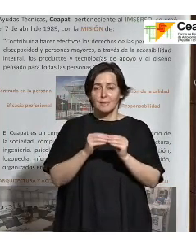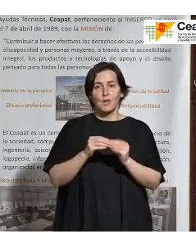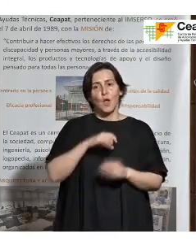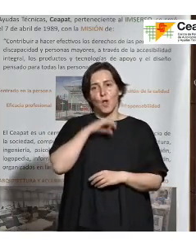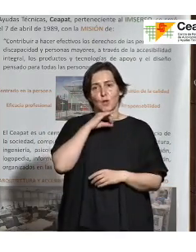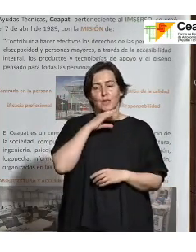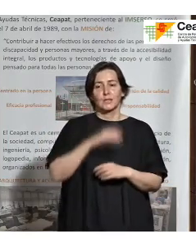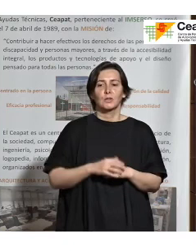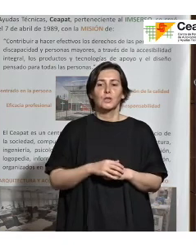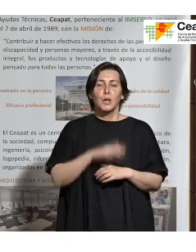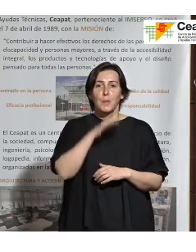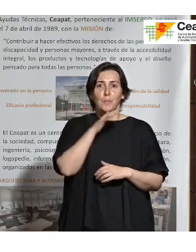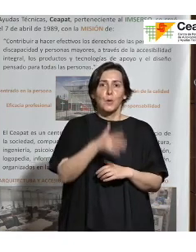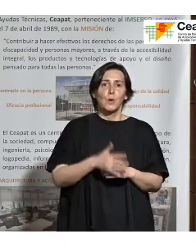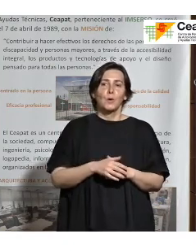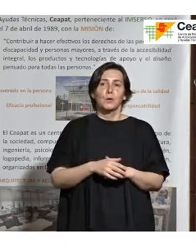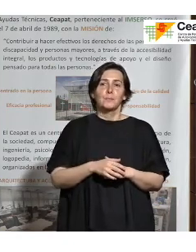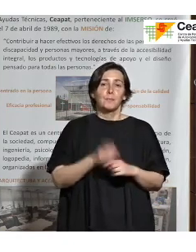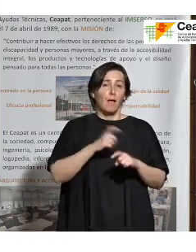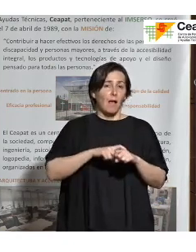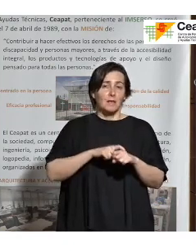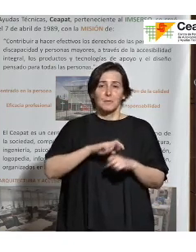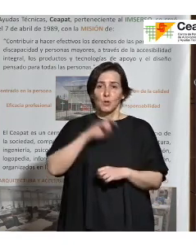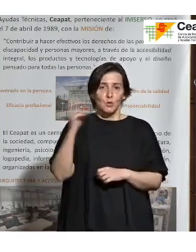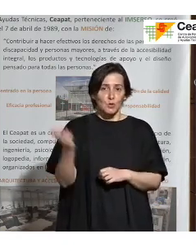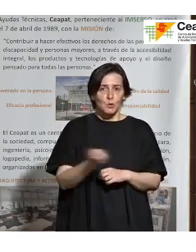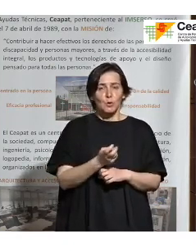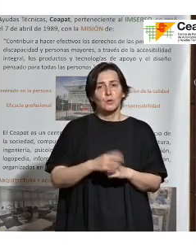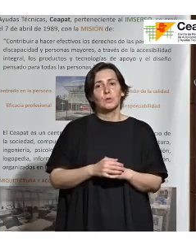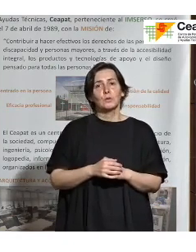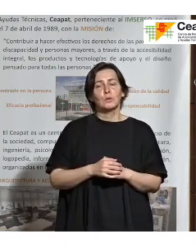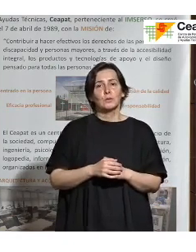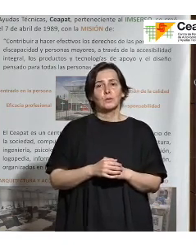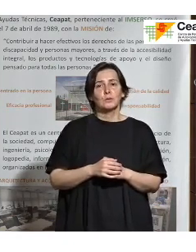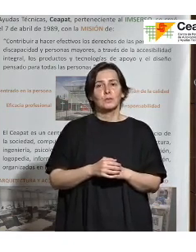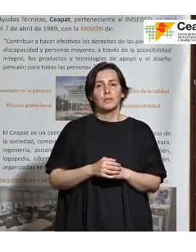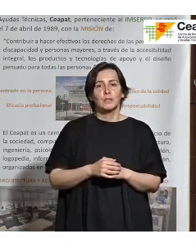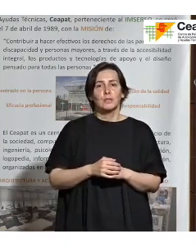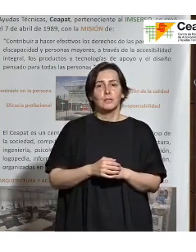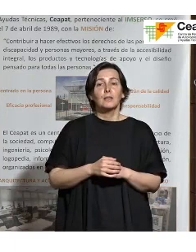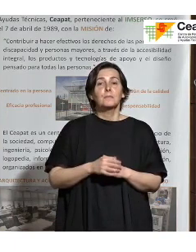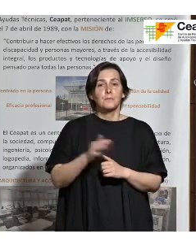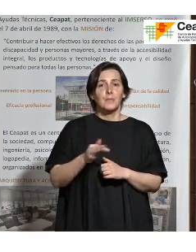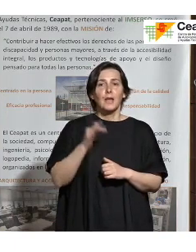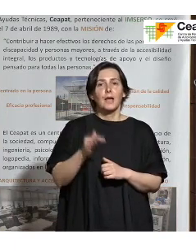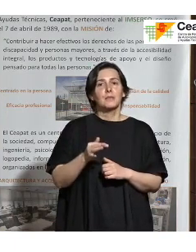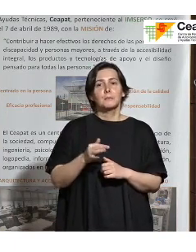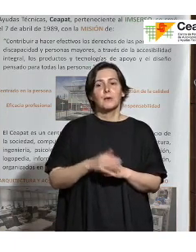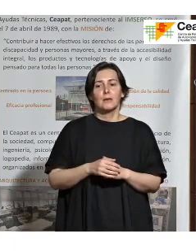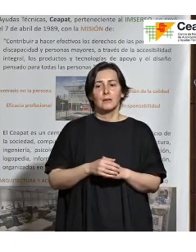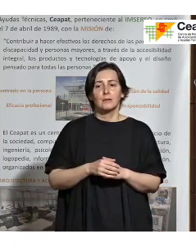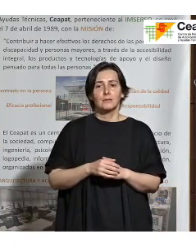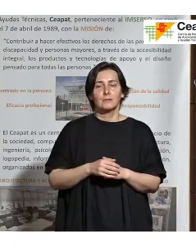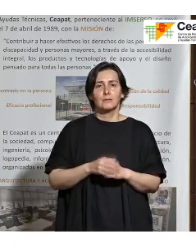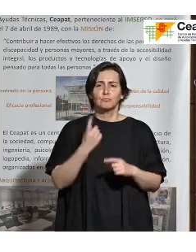contentos por todos los aspectos que se ha conseguido incorporar en la norma pero a la vez tenemos muchas tareas